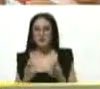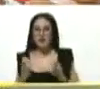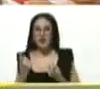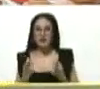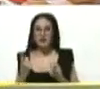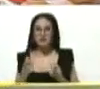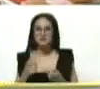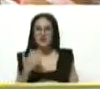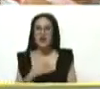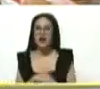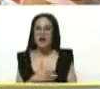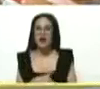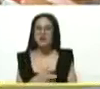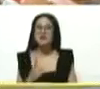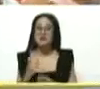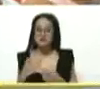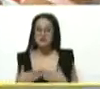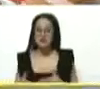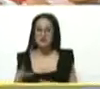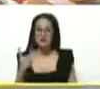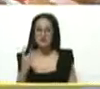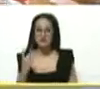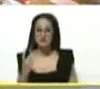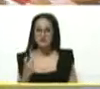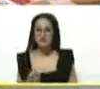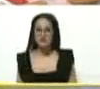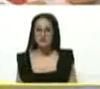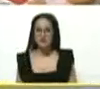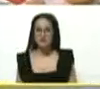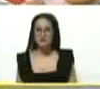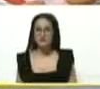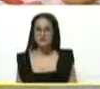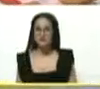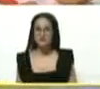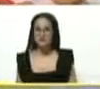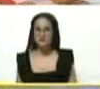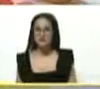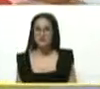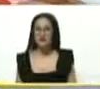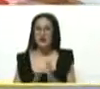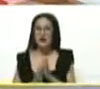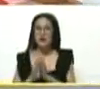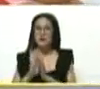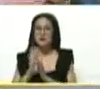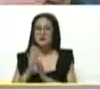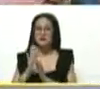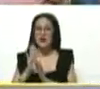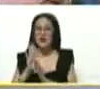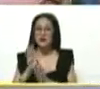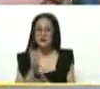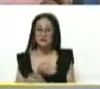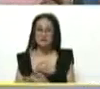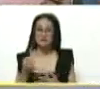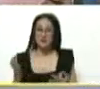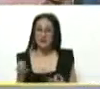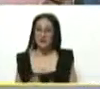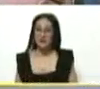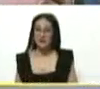calles donde no se hizo, se va a hacer y bueno, avanzando de una manera impresionante.